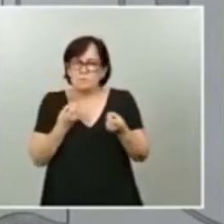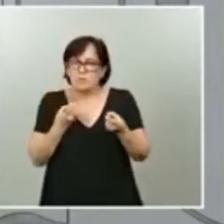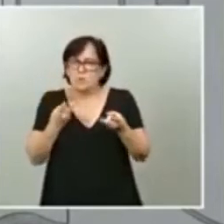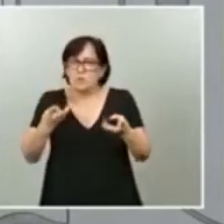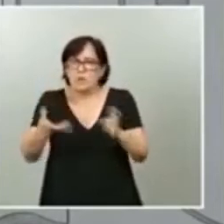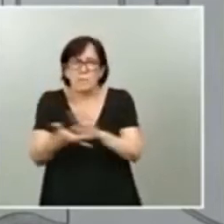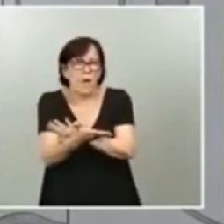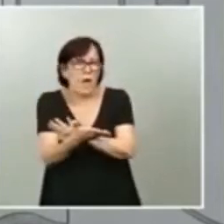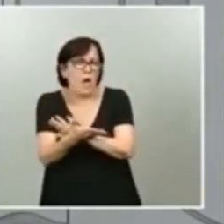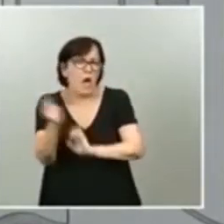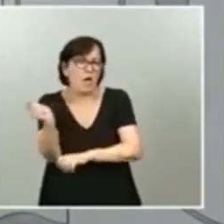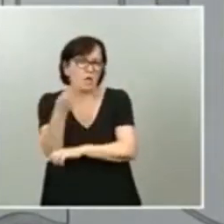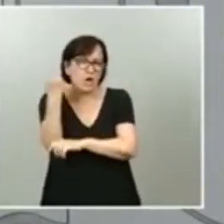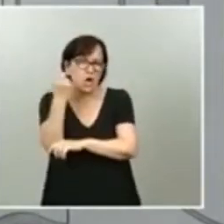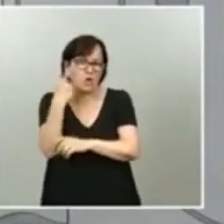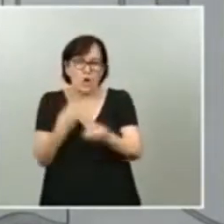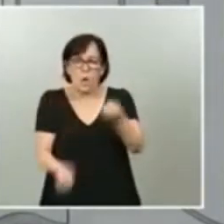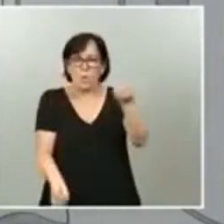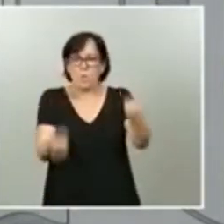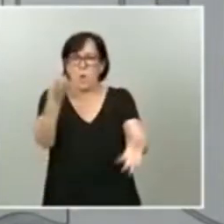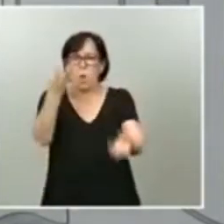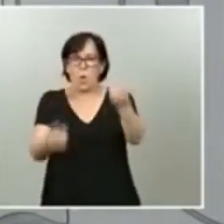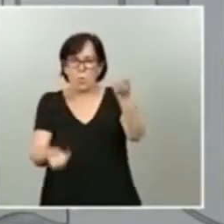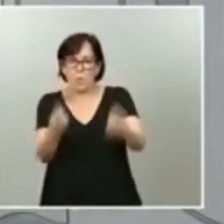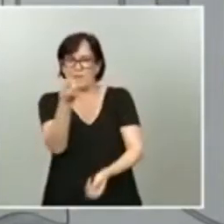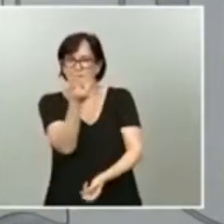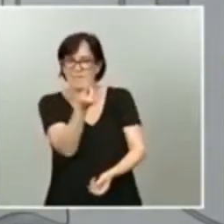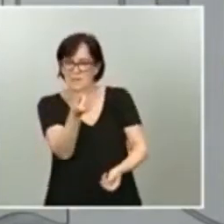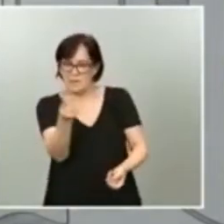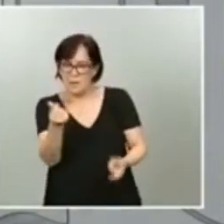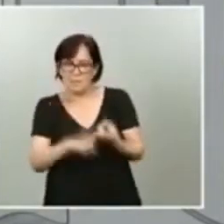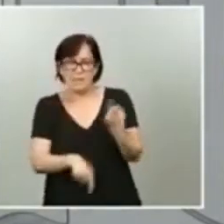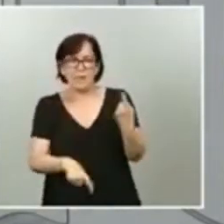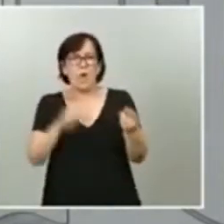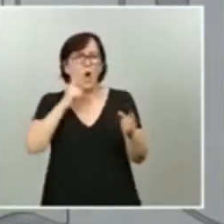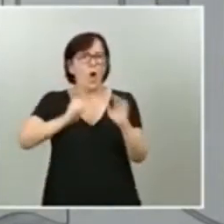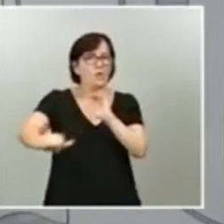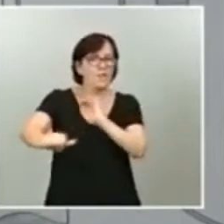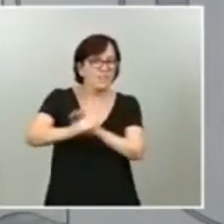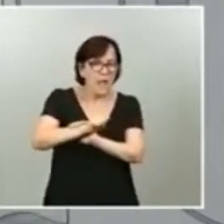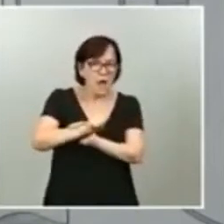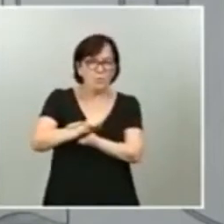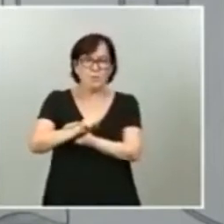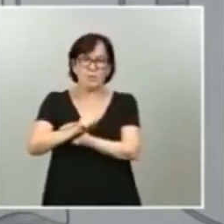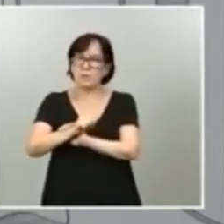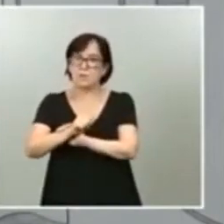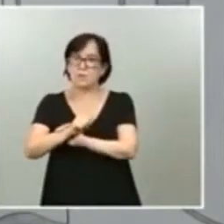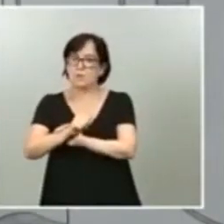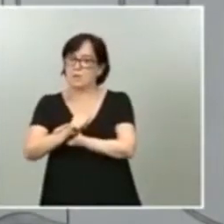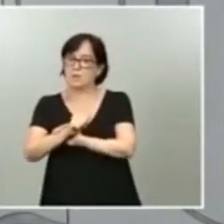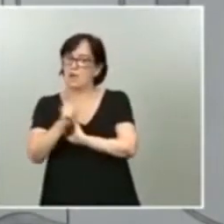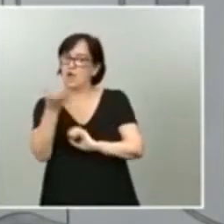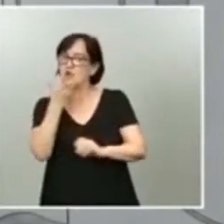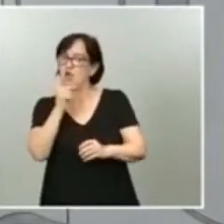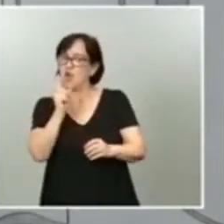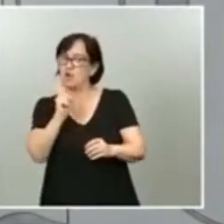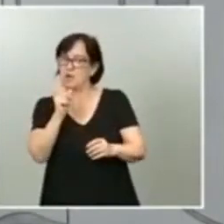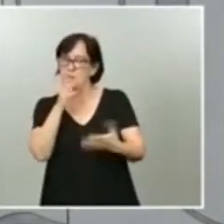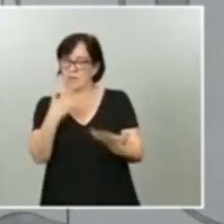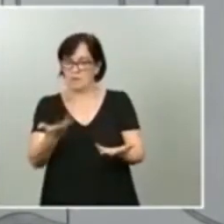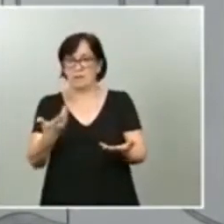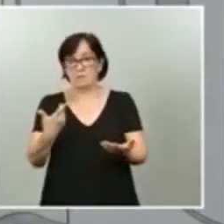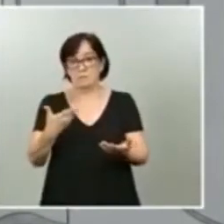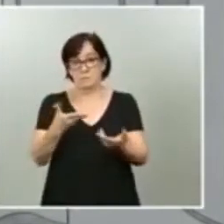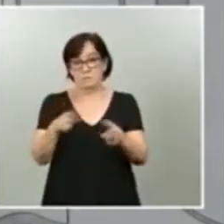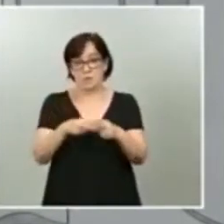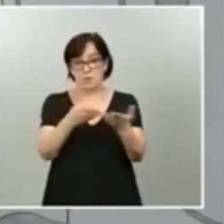afloramiento de capitales o de fraudes que no se conocían por parte de la sociedad y son